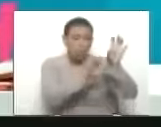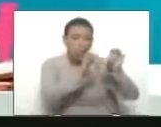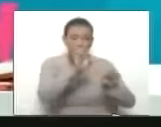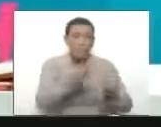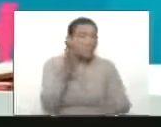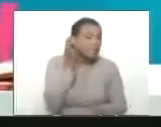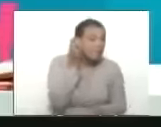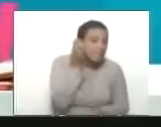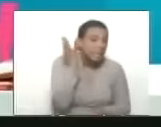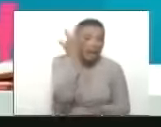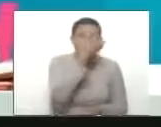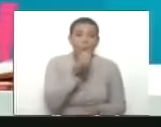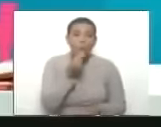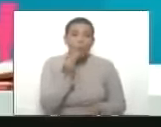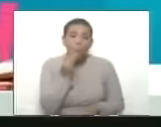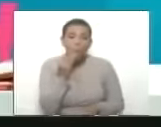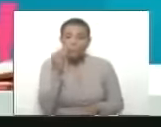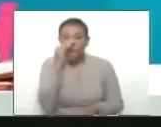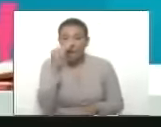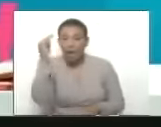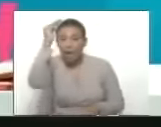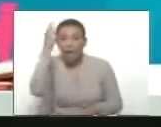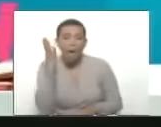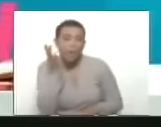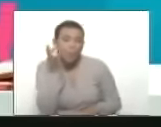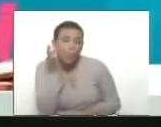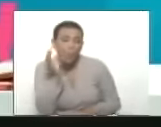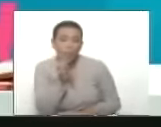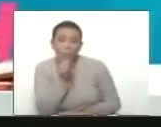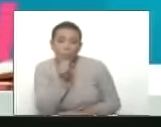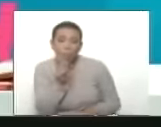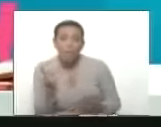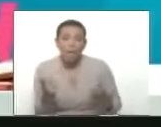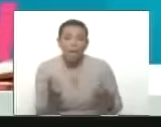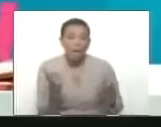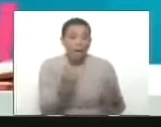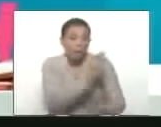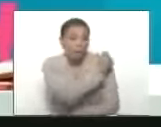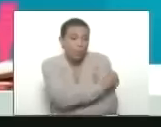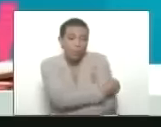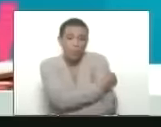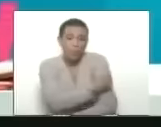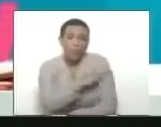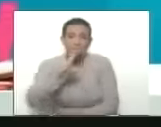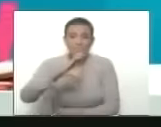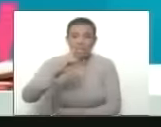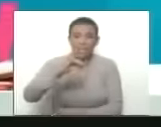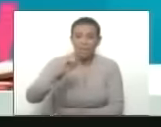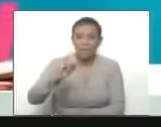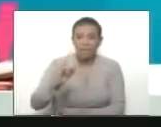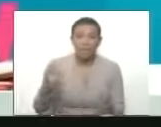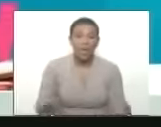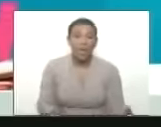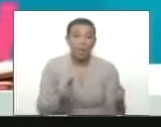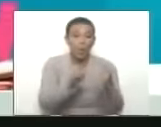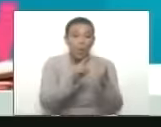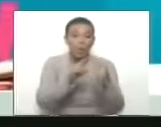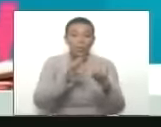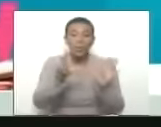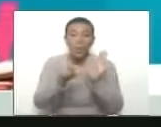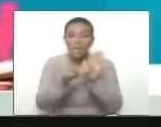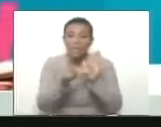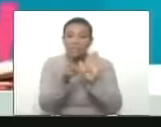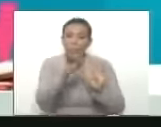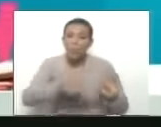niñas, adolescentes, en hospitales, clínicas populares y ambulatorios, encuentros nacionales en liceos